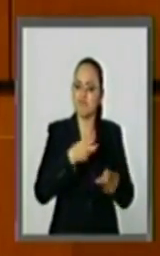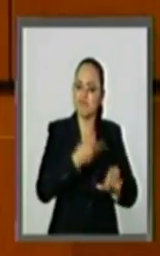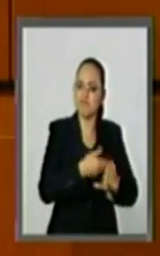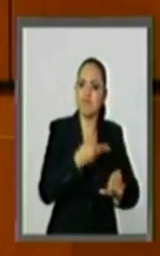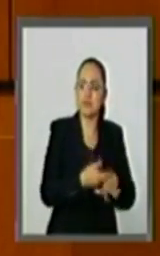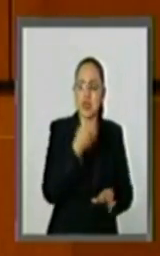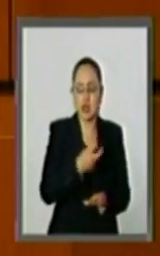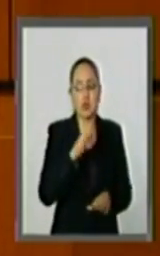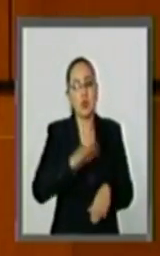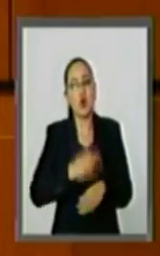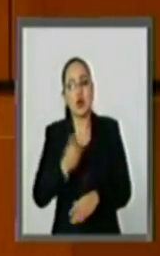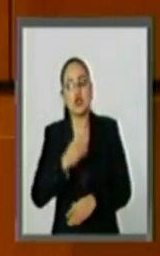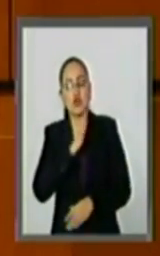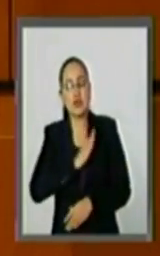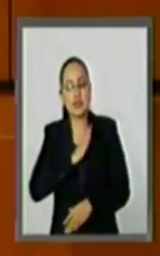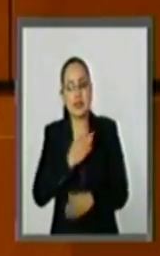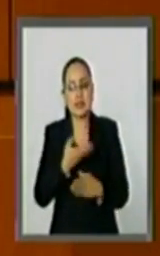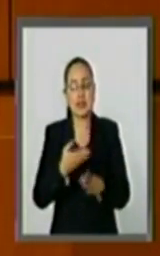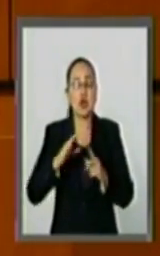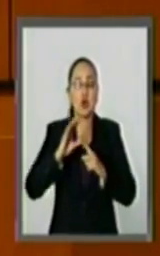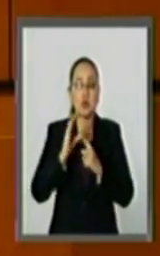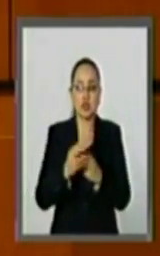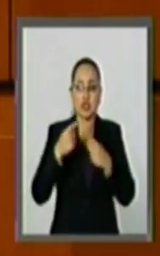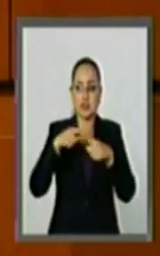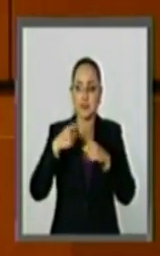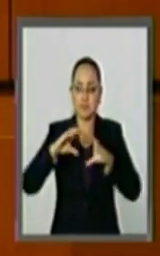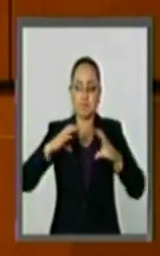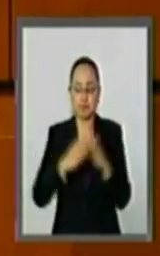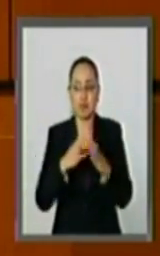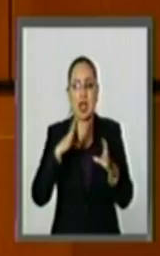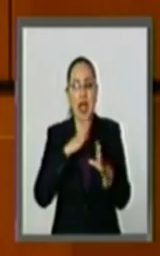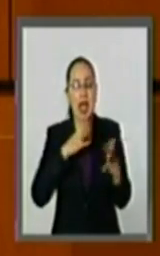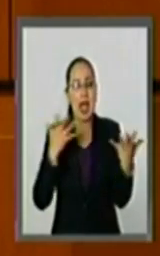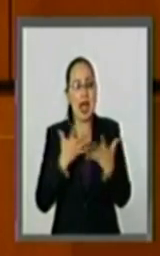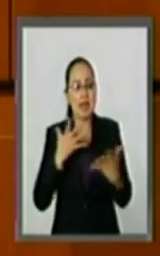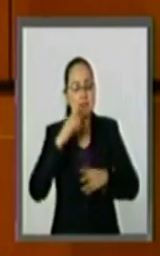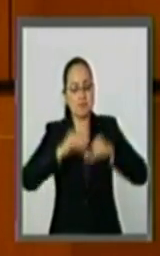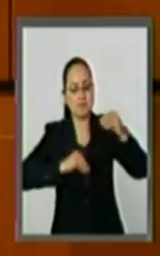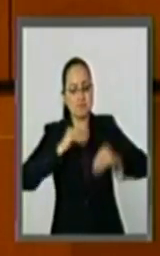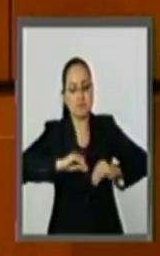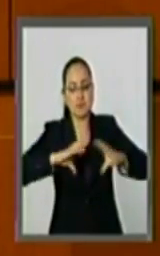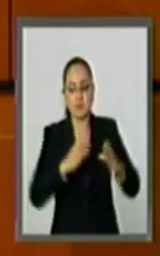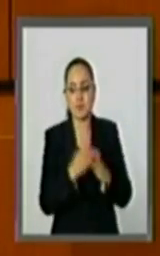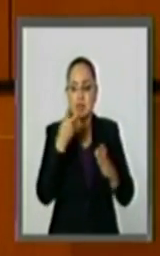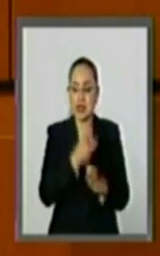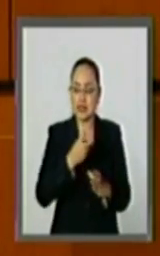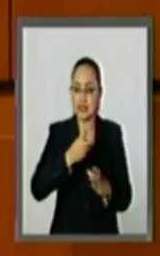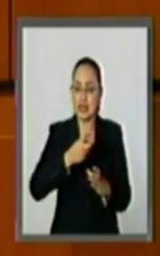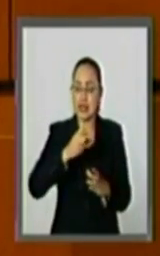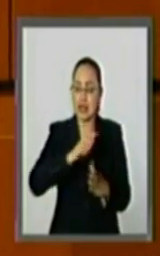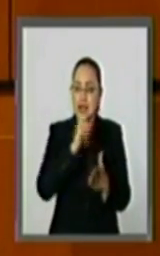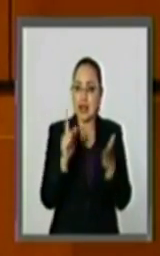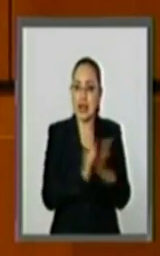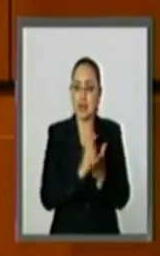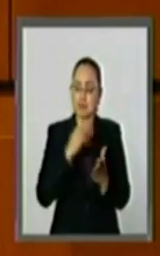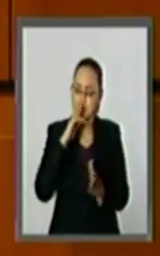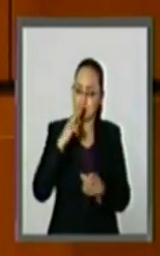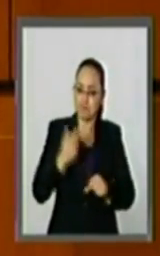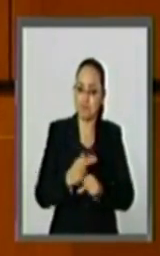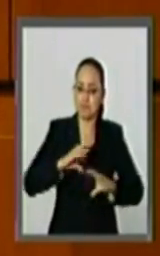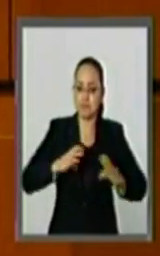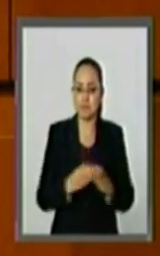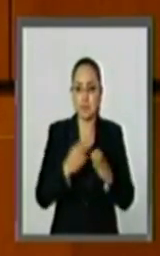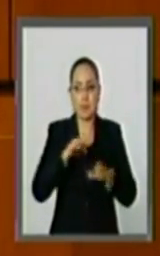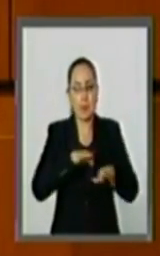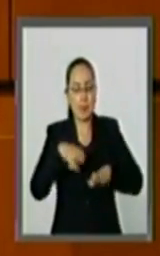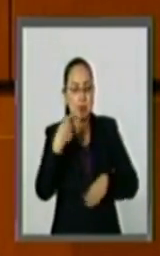eso yo felicito mucho a las comisiones que integraron, que llevan el nombre de esta ley por el trabajo